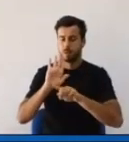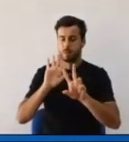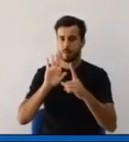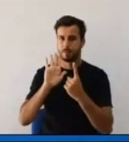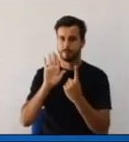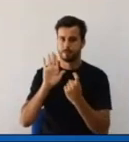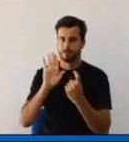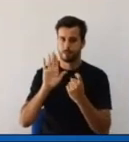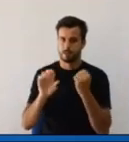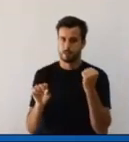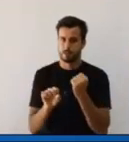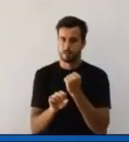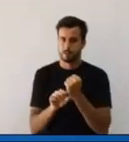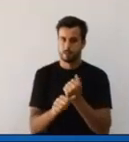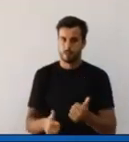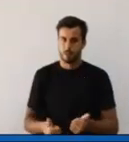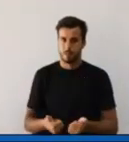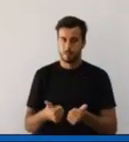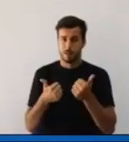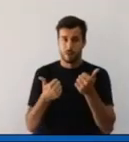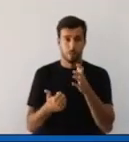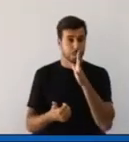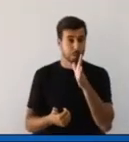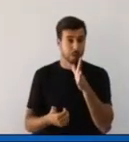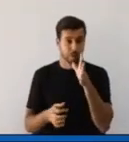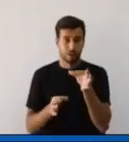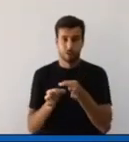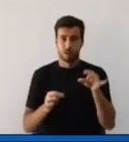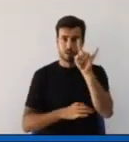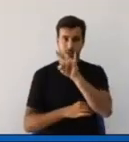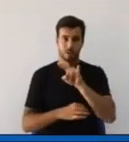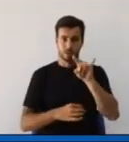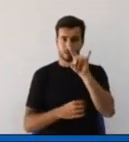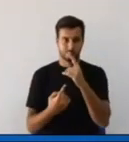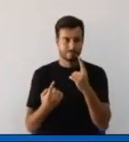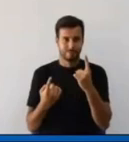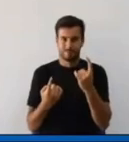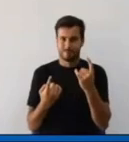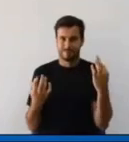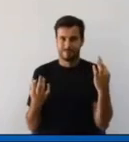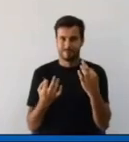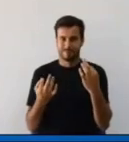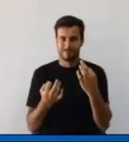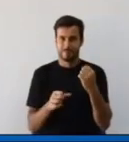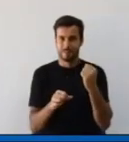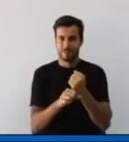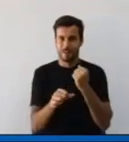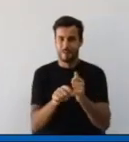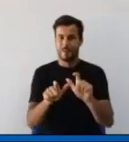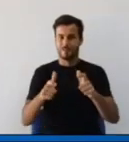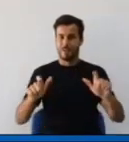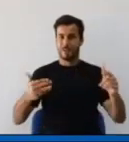Es tan alto nuestro grado de dependencia al turismo que todas esas medidas van a ser, tristemente, insisto,